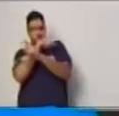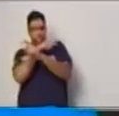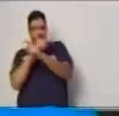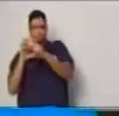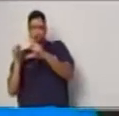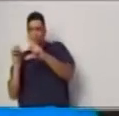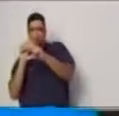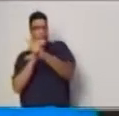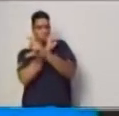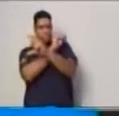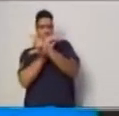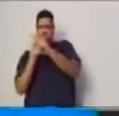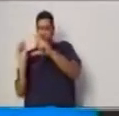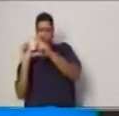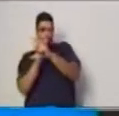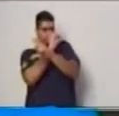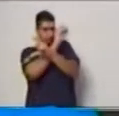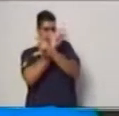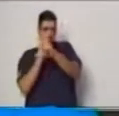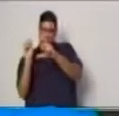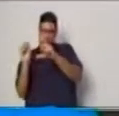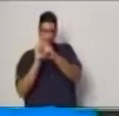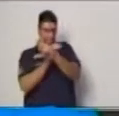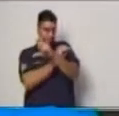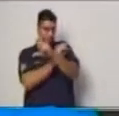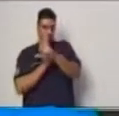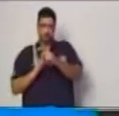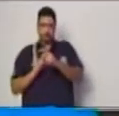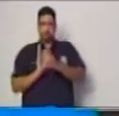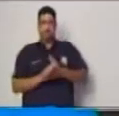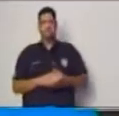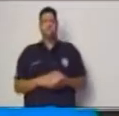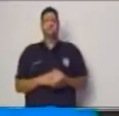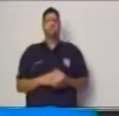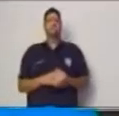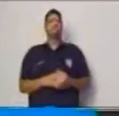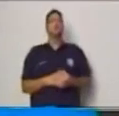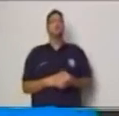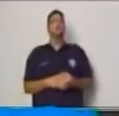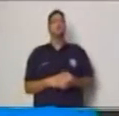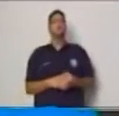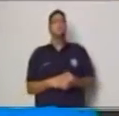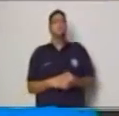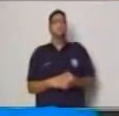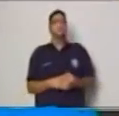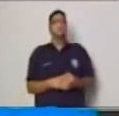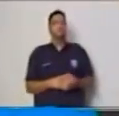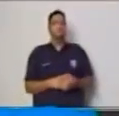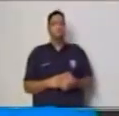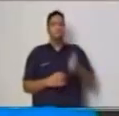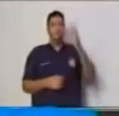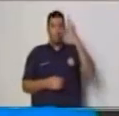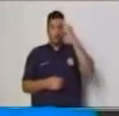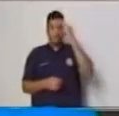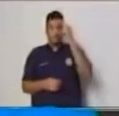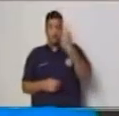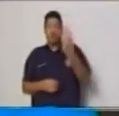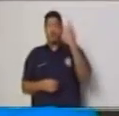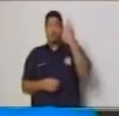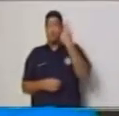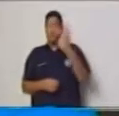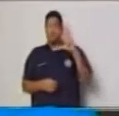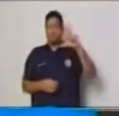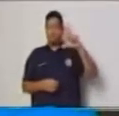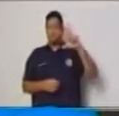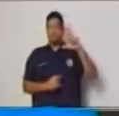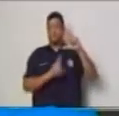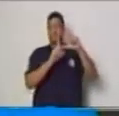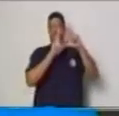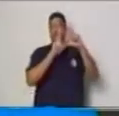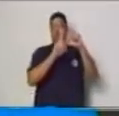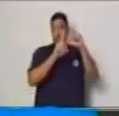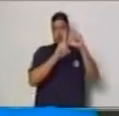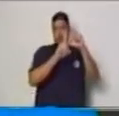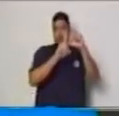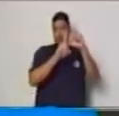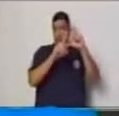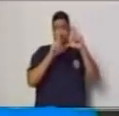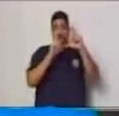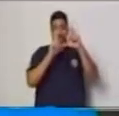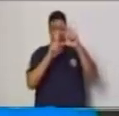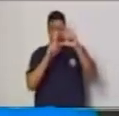esa ubicación de los puntos de la siguiente manera uno en el eje de las x